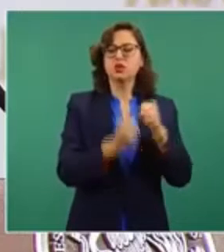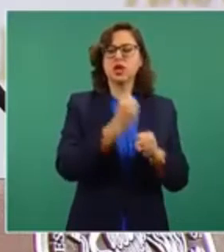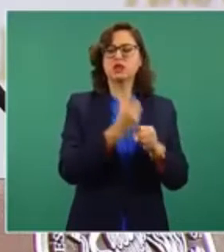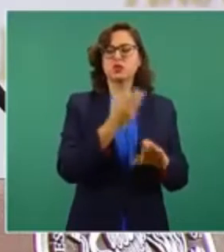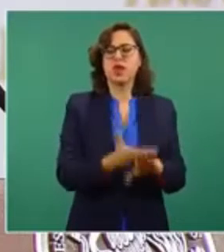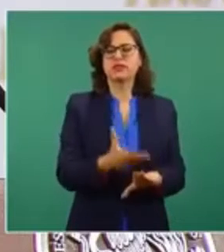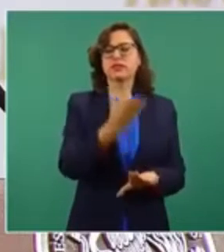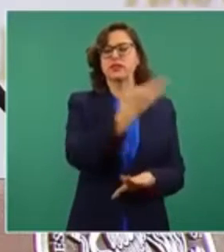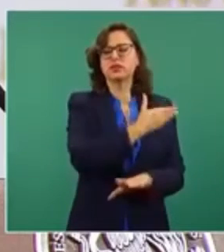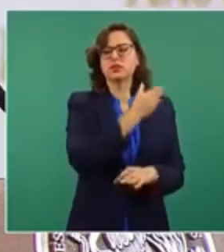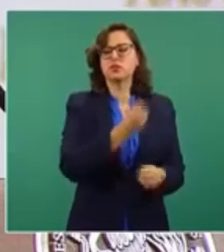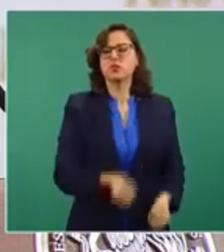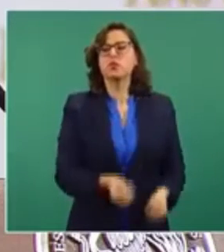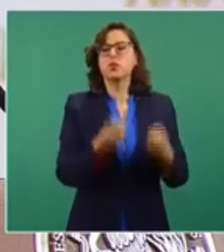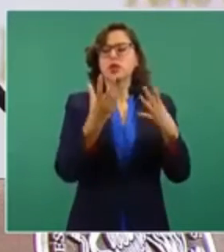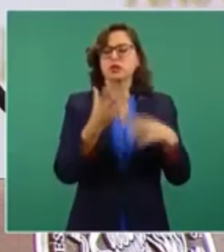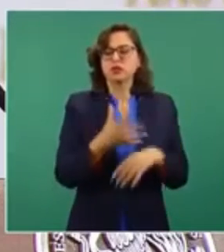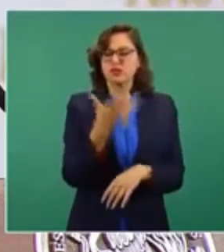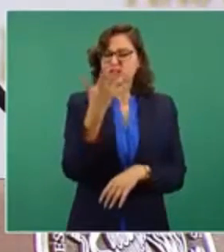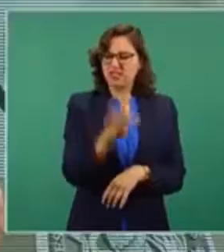como 10 años